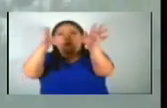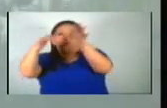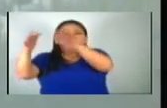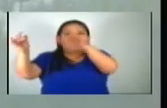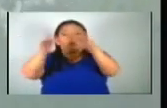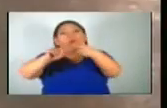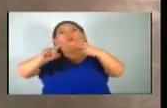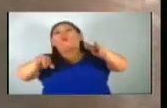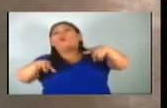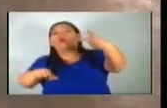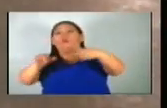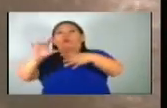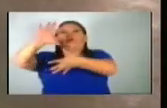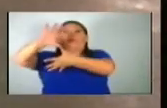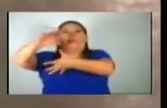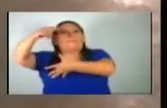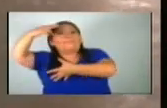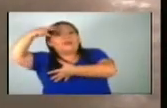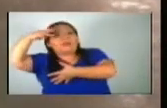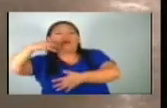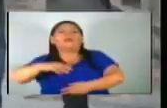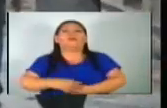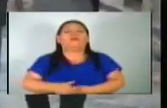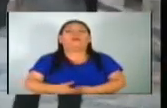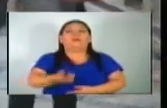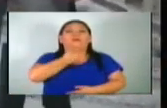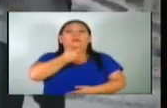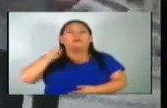y otro más en el Golfo de México. Un reporte de Néstor Hernández.